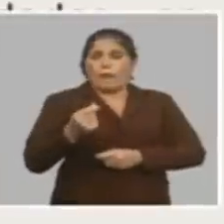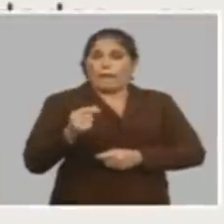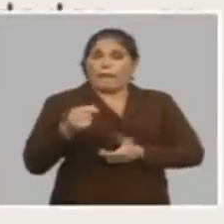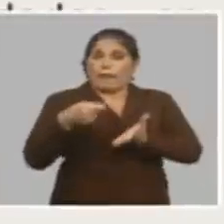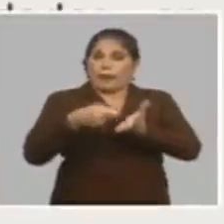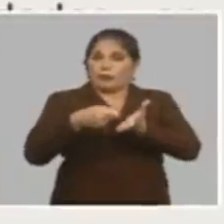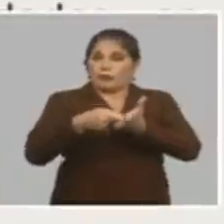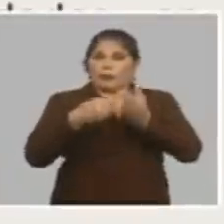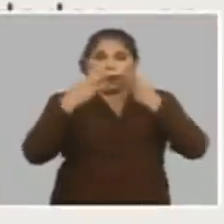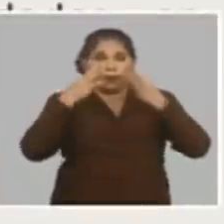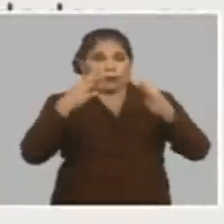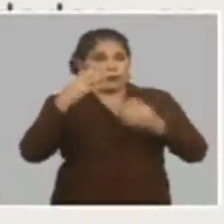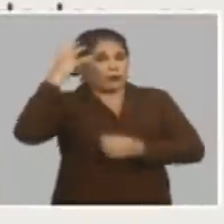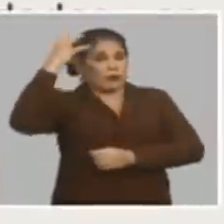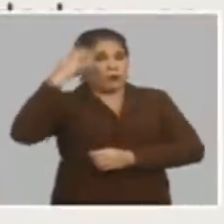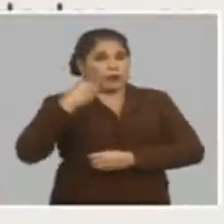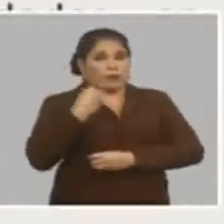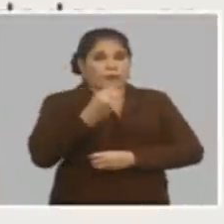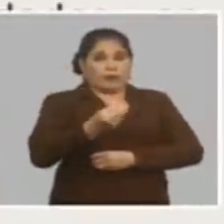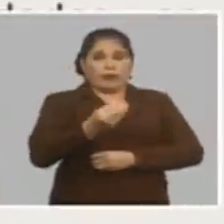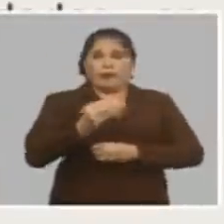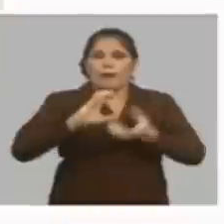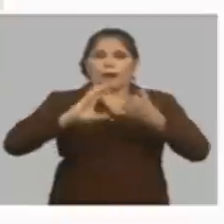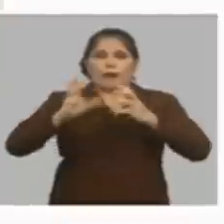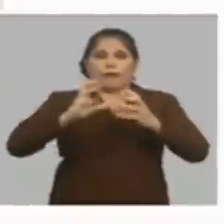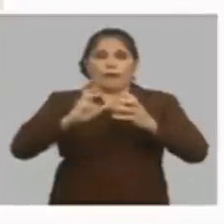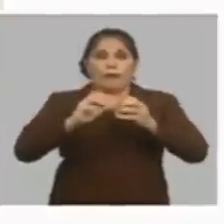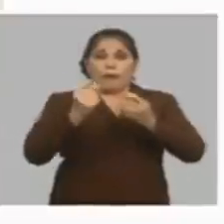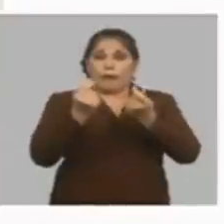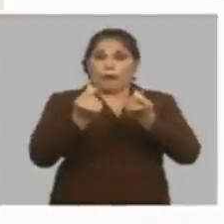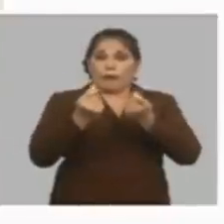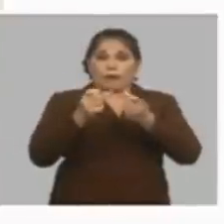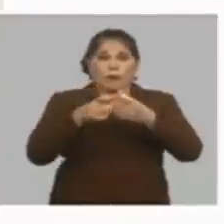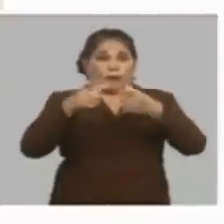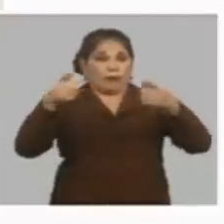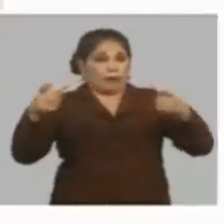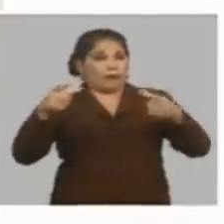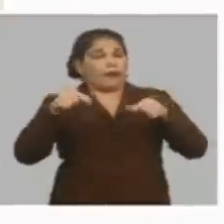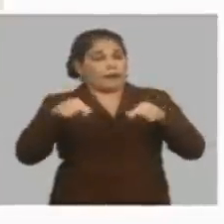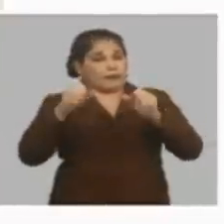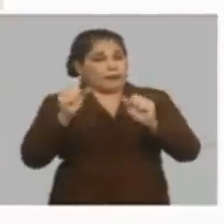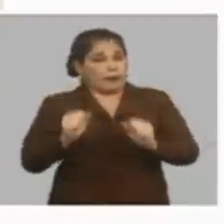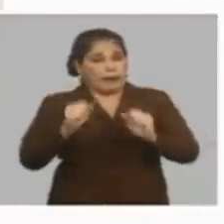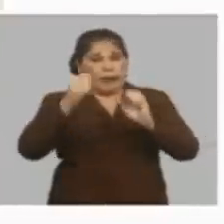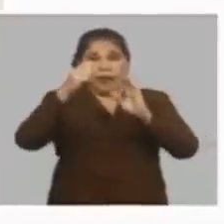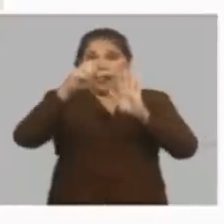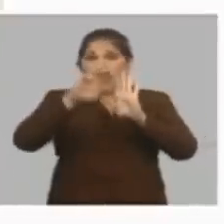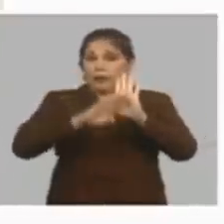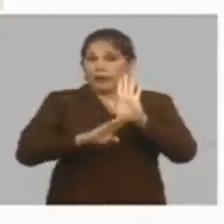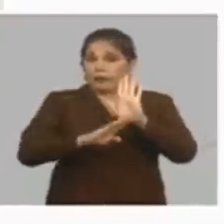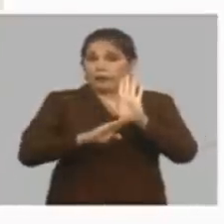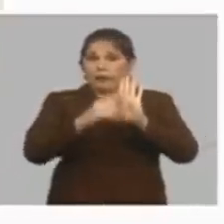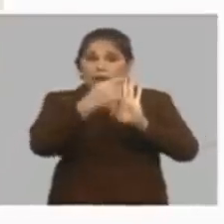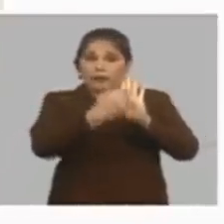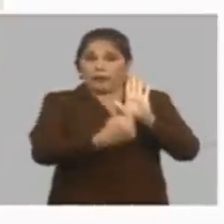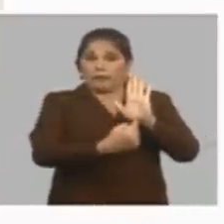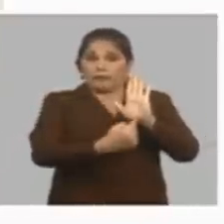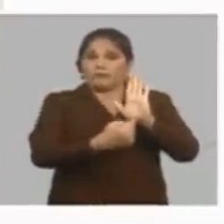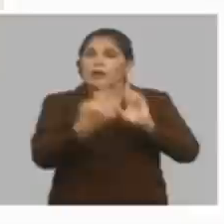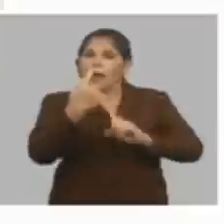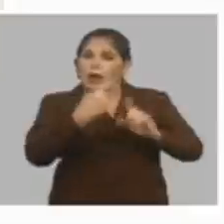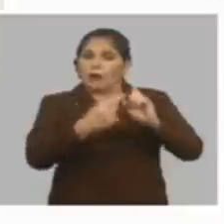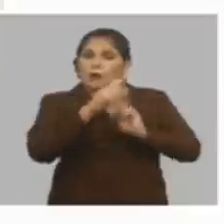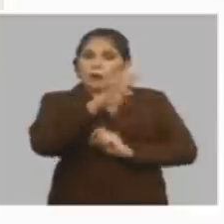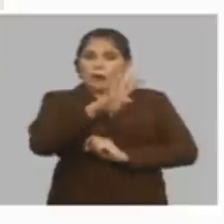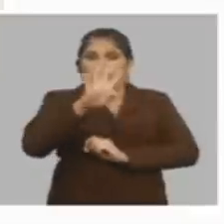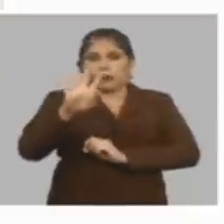centralizados para la formación de los precios mayoristas y aquí se quedan en la lista de precios centralizados unos